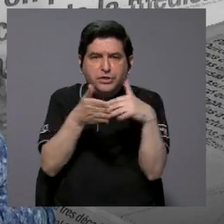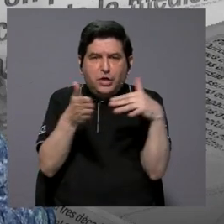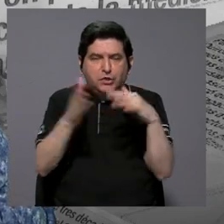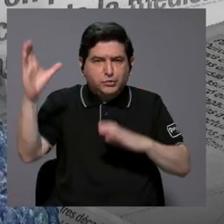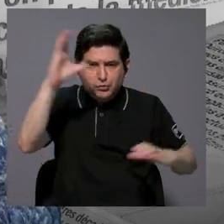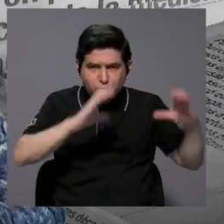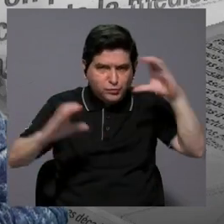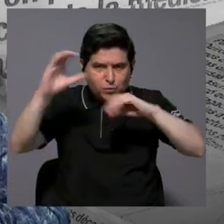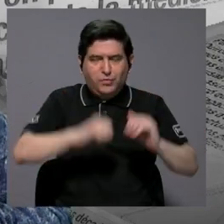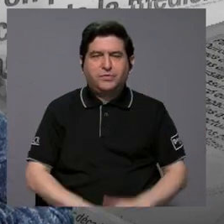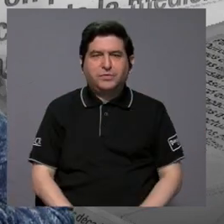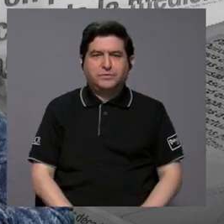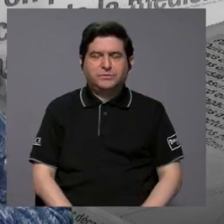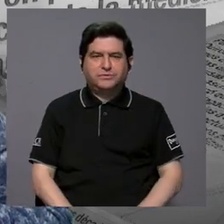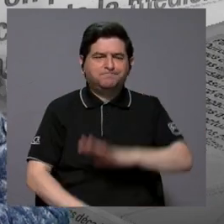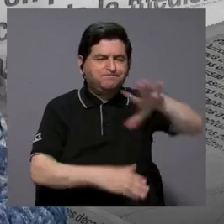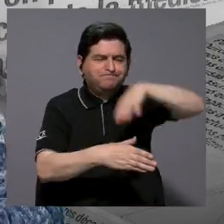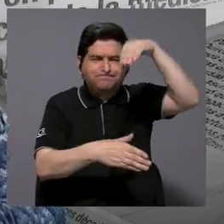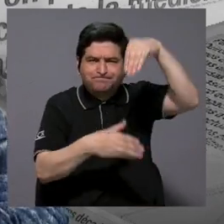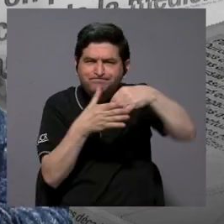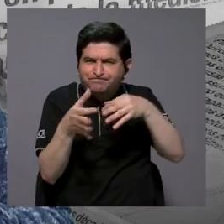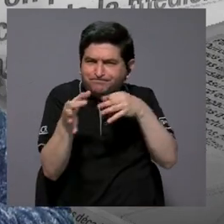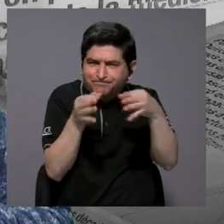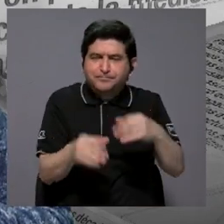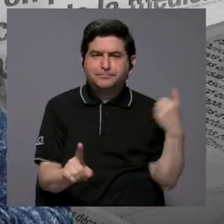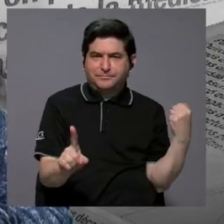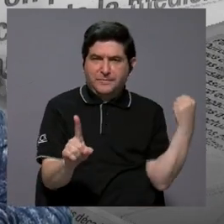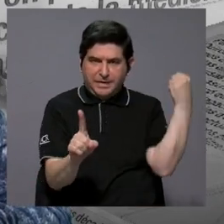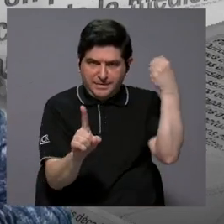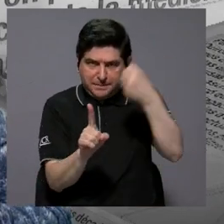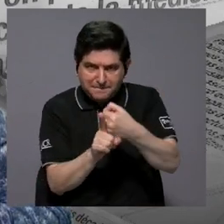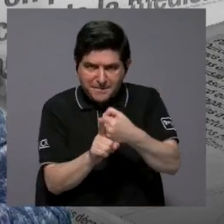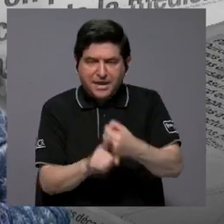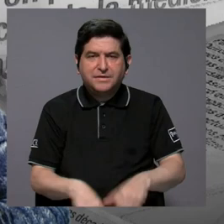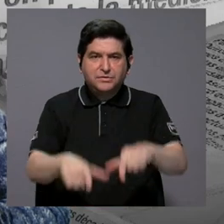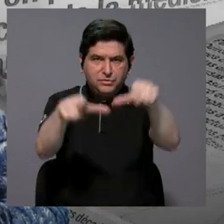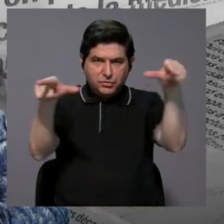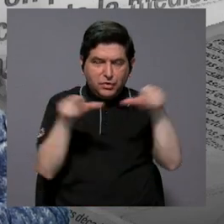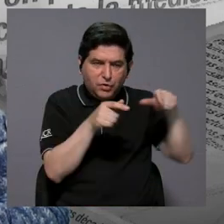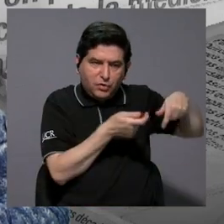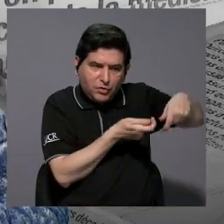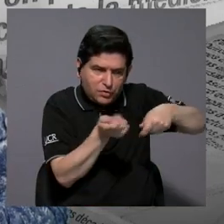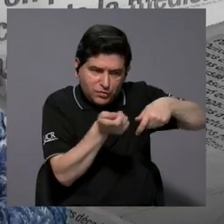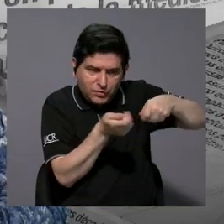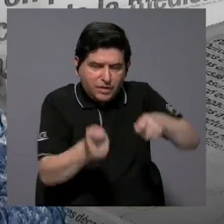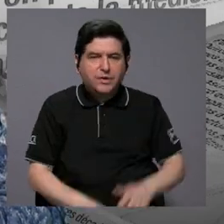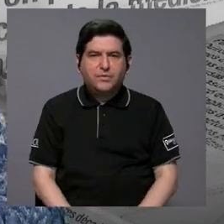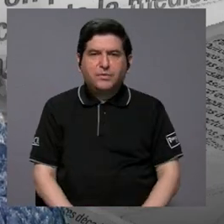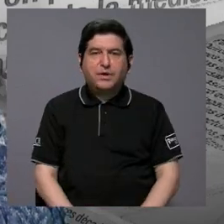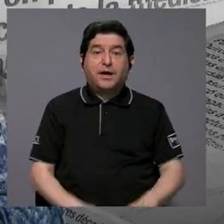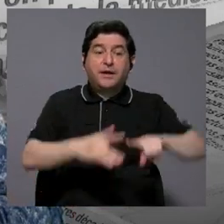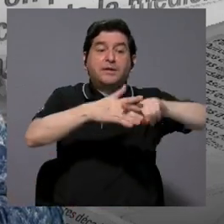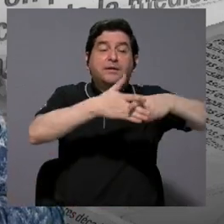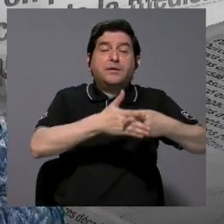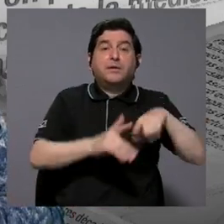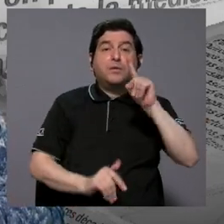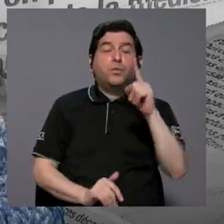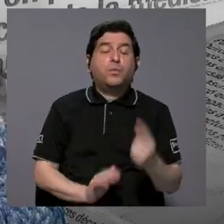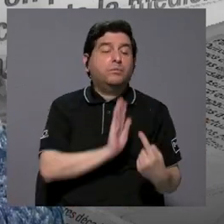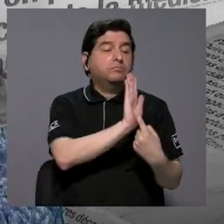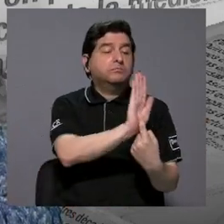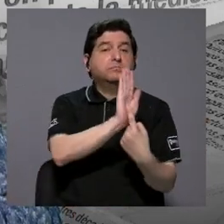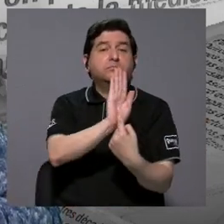científicos. Para contextualizar el impacto de ese sitio arqueológico, se inauguró una